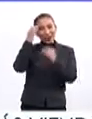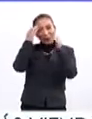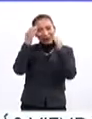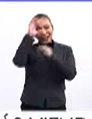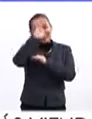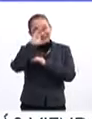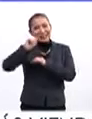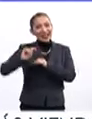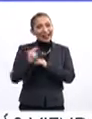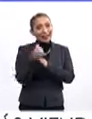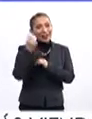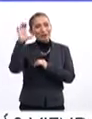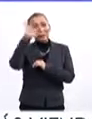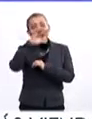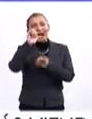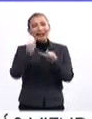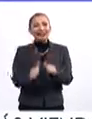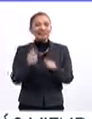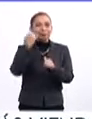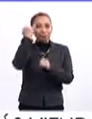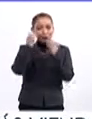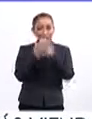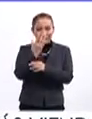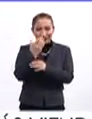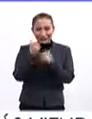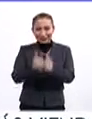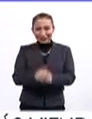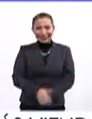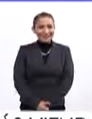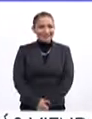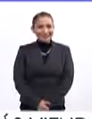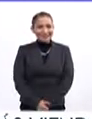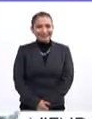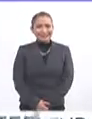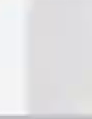conocimiento, la ciencia, la tecnología, la cultura, el arte, la innovación. No se lo pierdan.